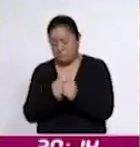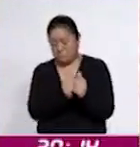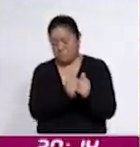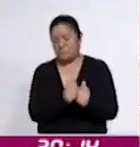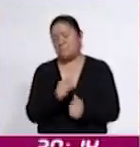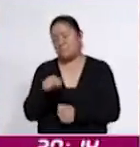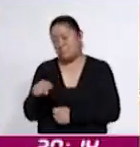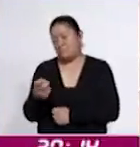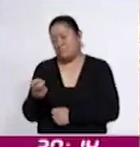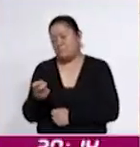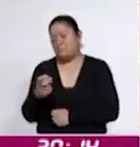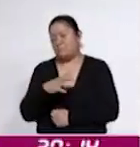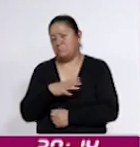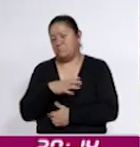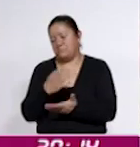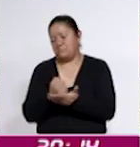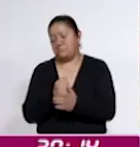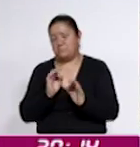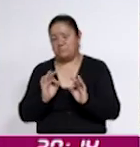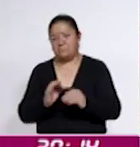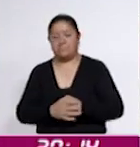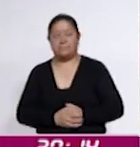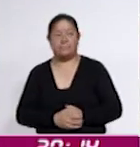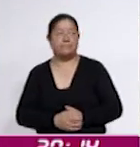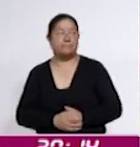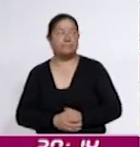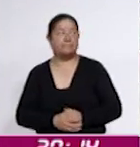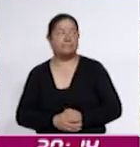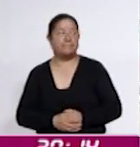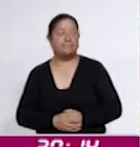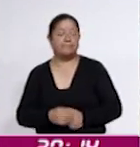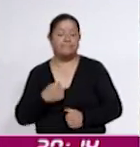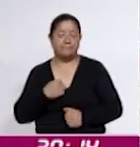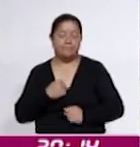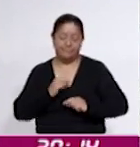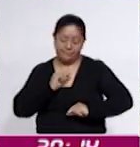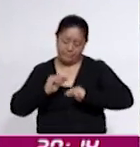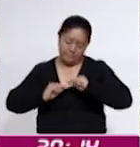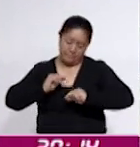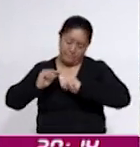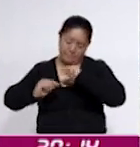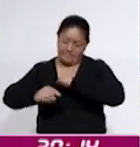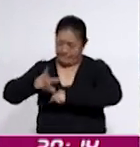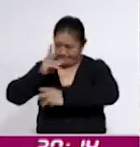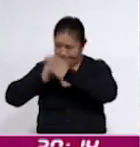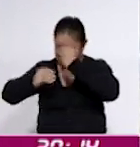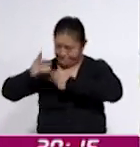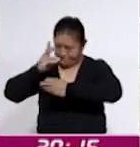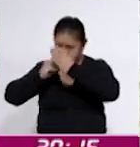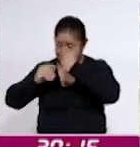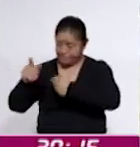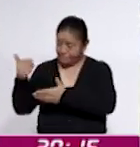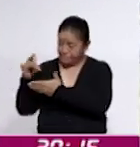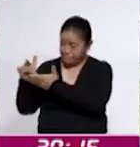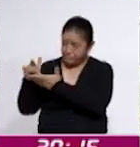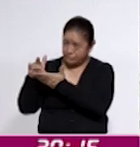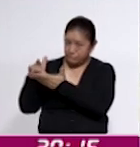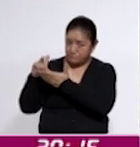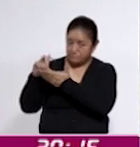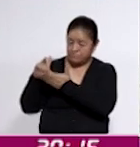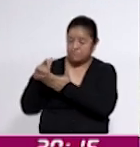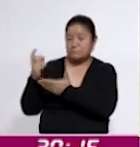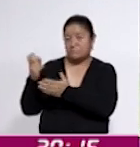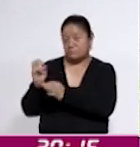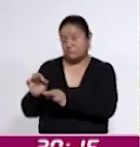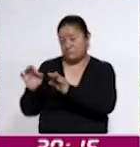posible alcanzar estos logros. Se ha adquirido capacitación y asistencia técnica, que es algo muy importante para que todos los